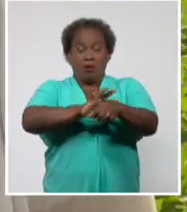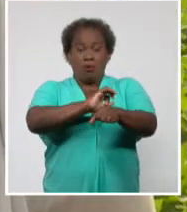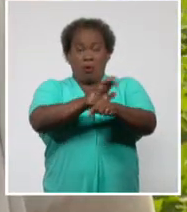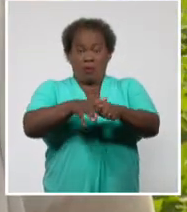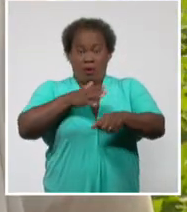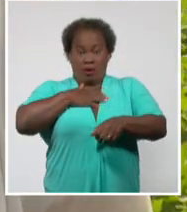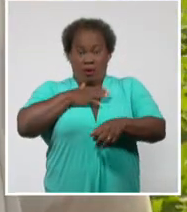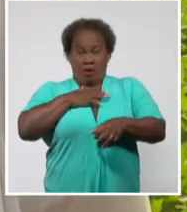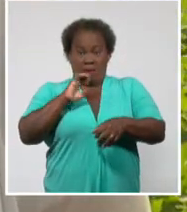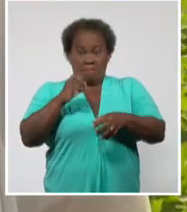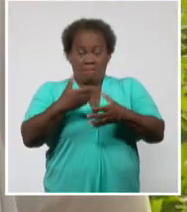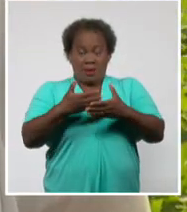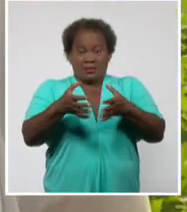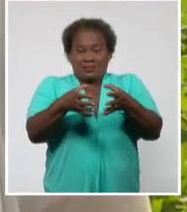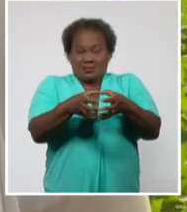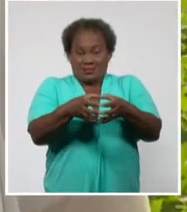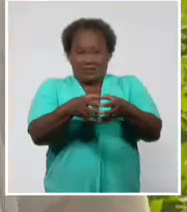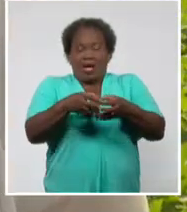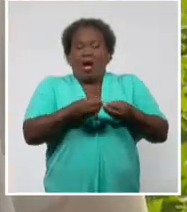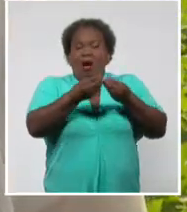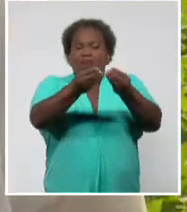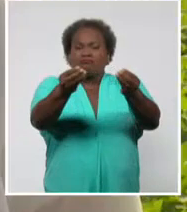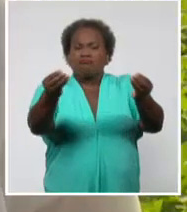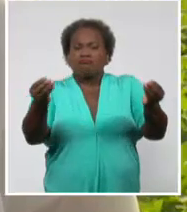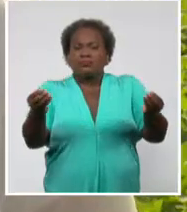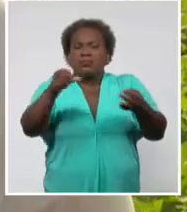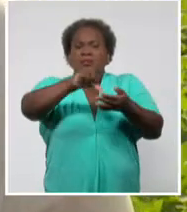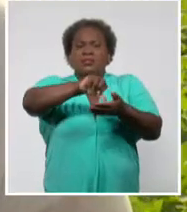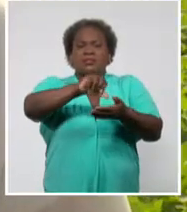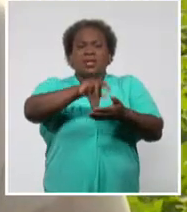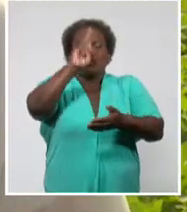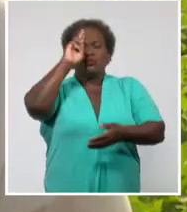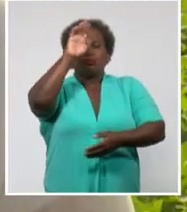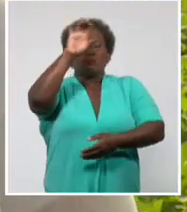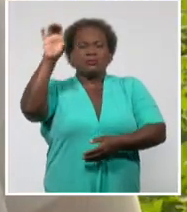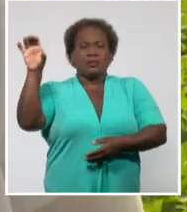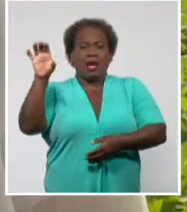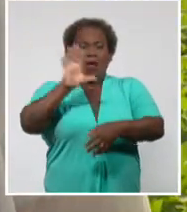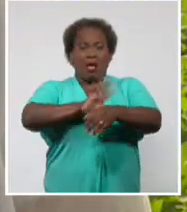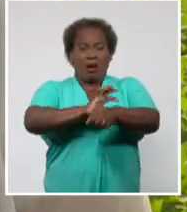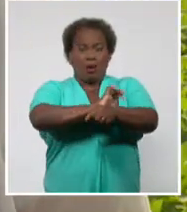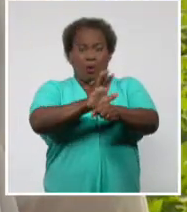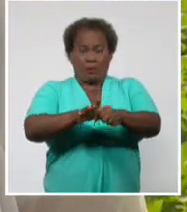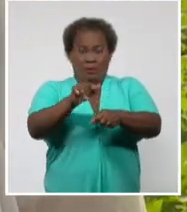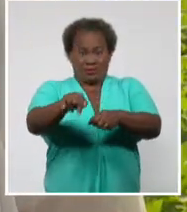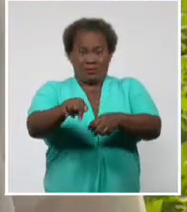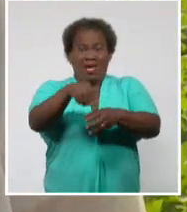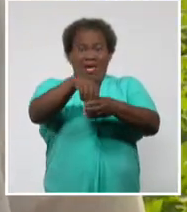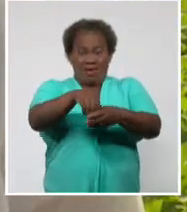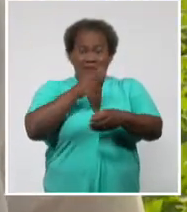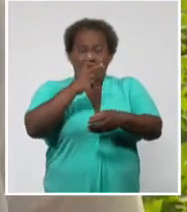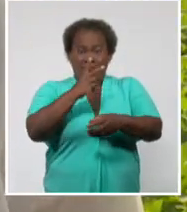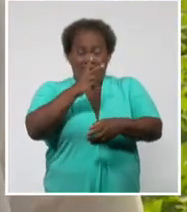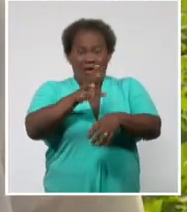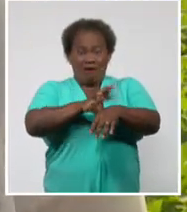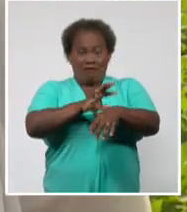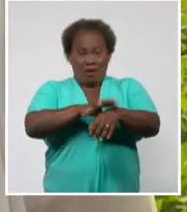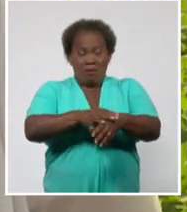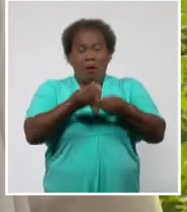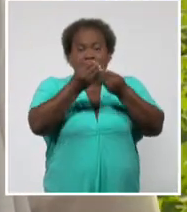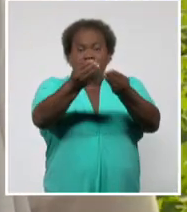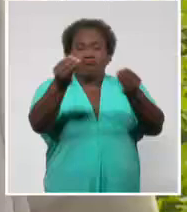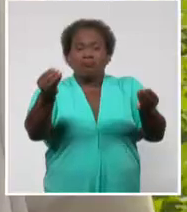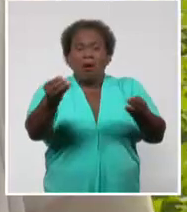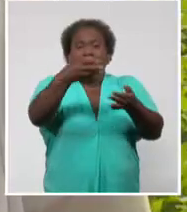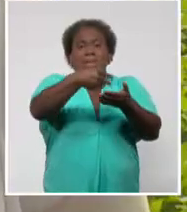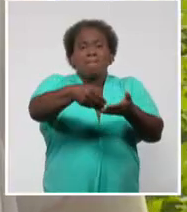CCS ha aportado a los centros hospitalarios de la ciudad, ha aportado malanga,